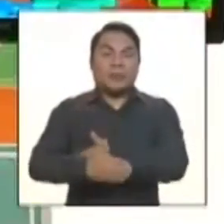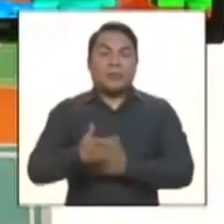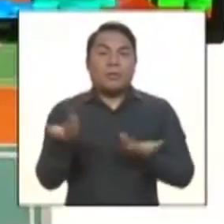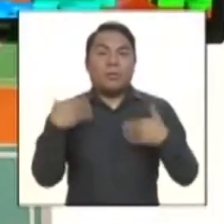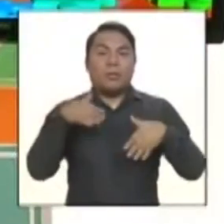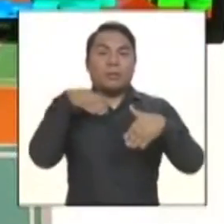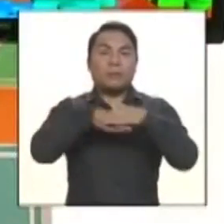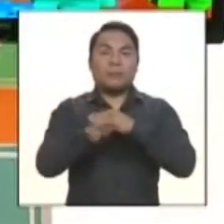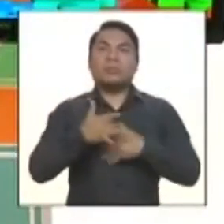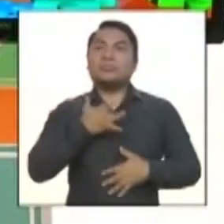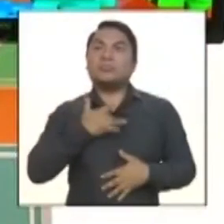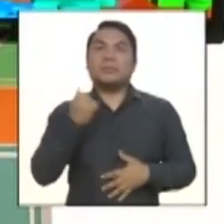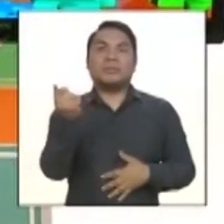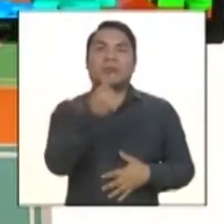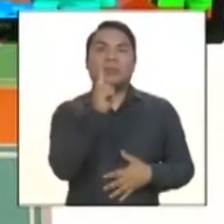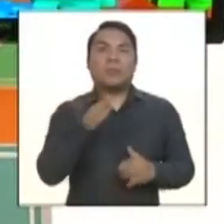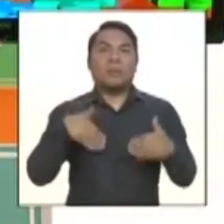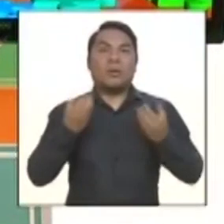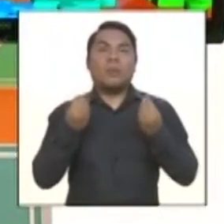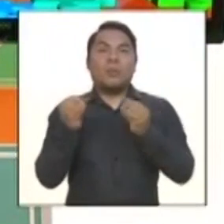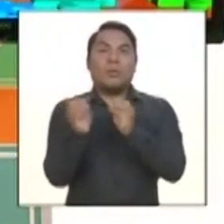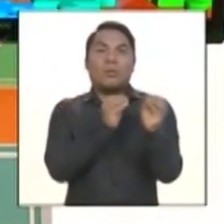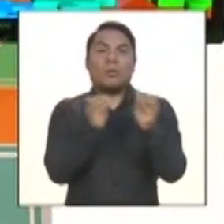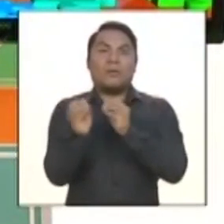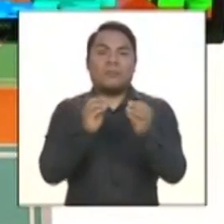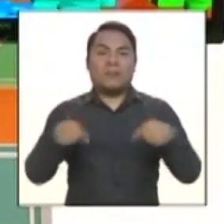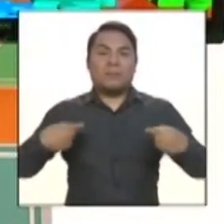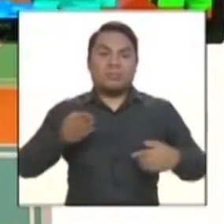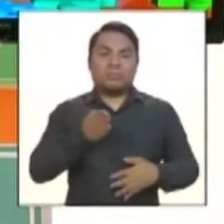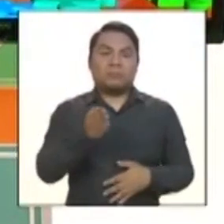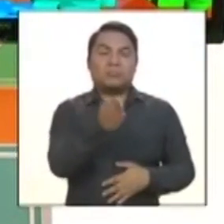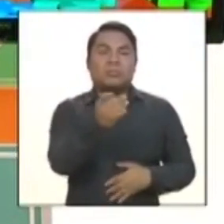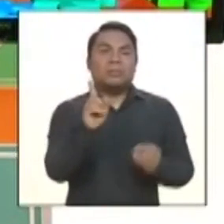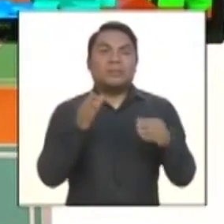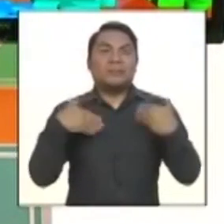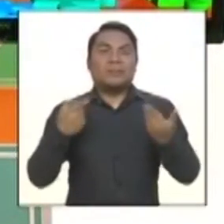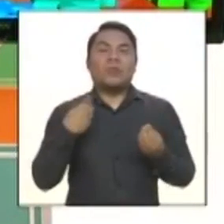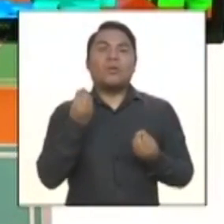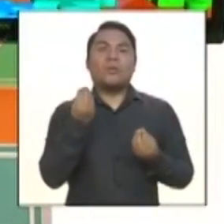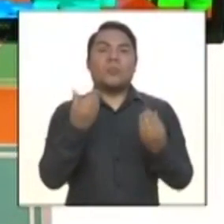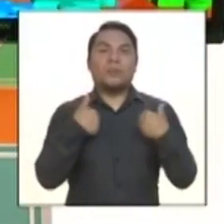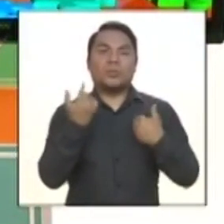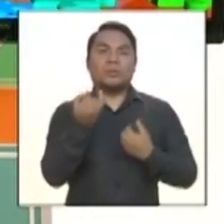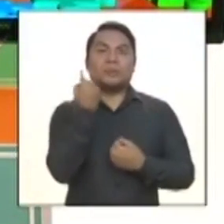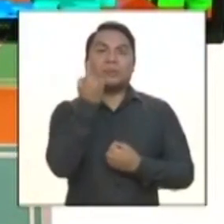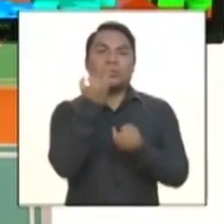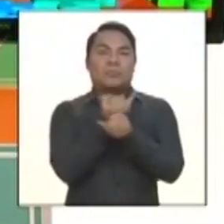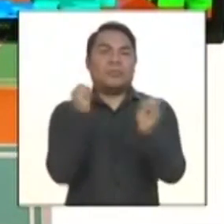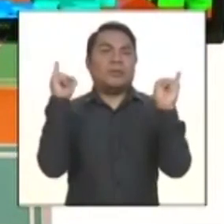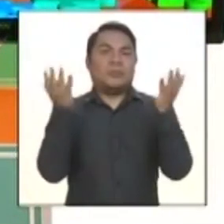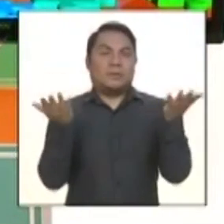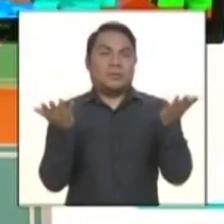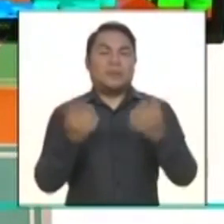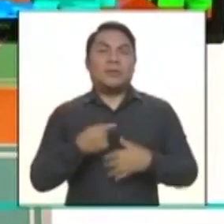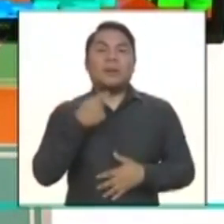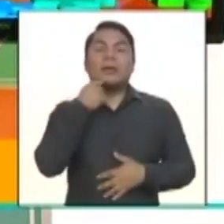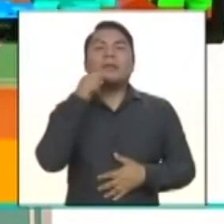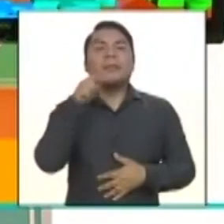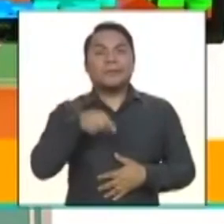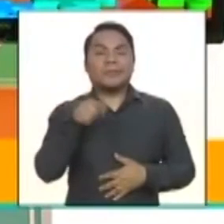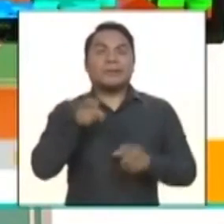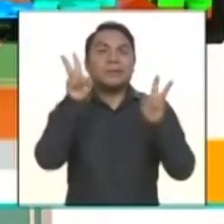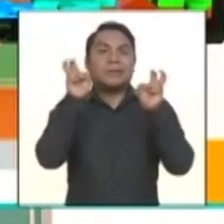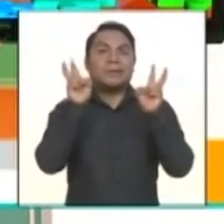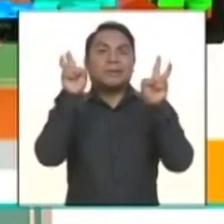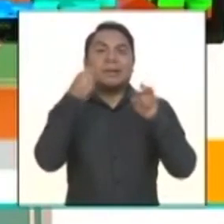en la ciudad la forma de cómo movilizarse, ¿cómo va a lograr esa independencia, no? Así es. Por eso es que, entre comillas, nos